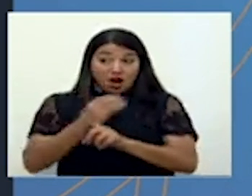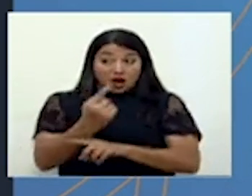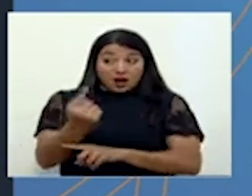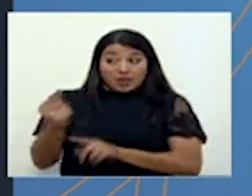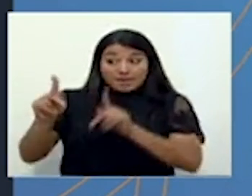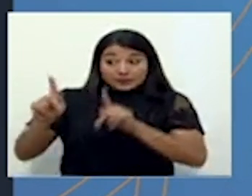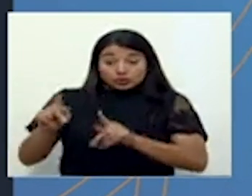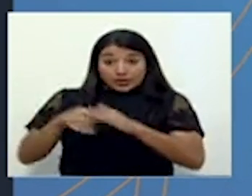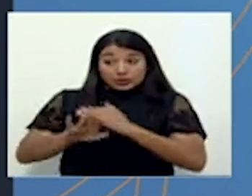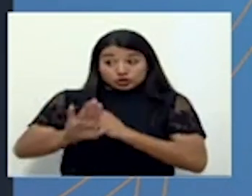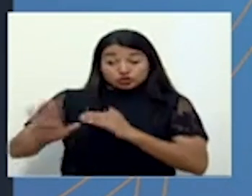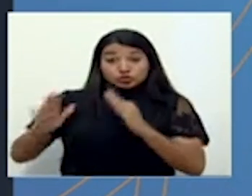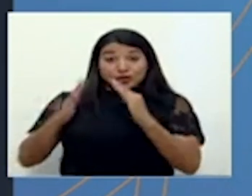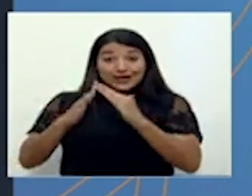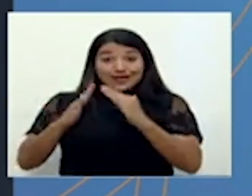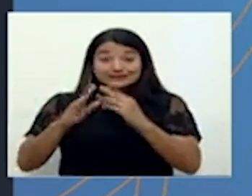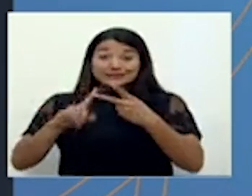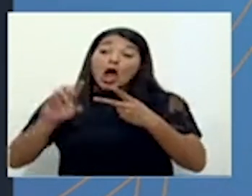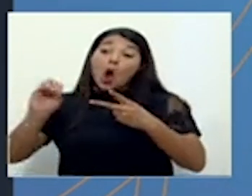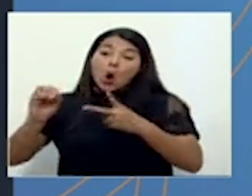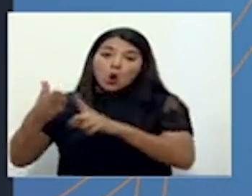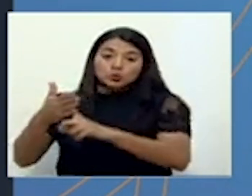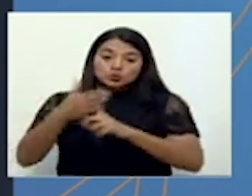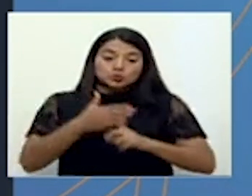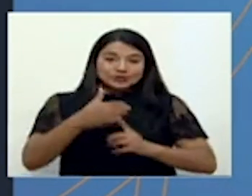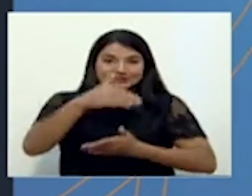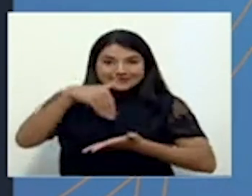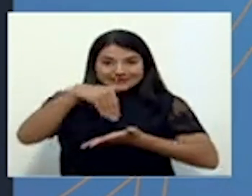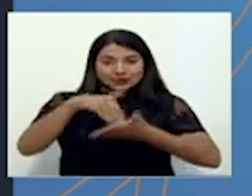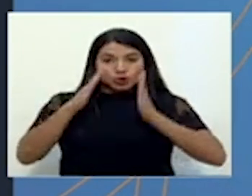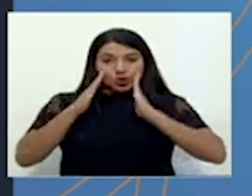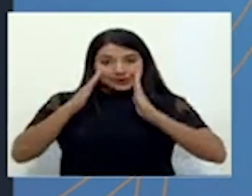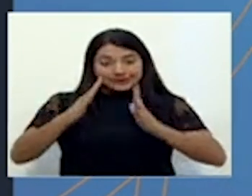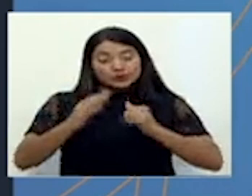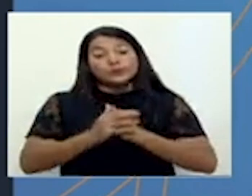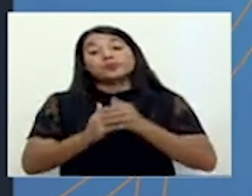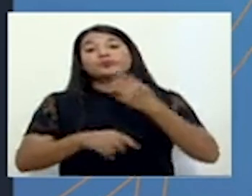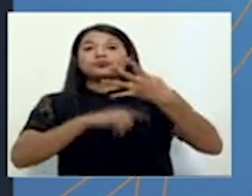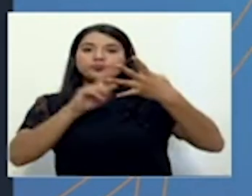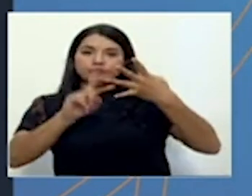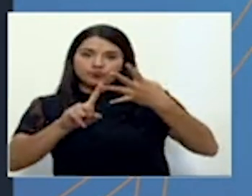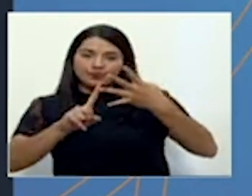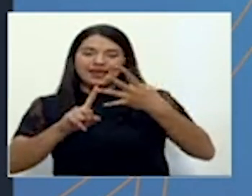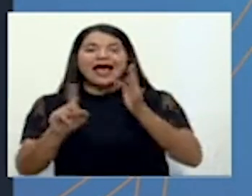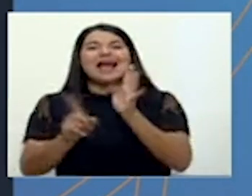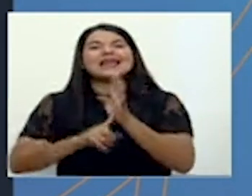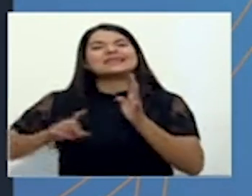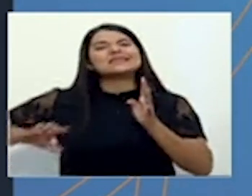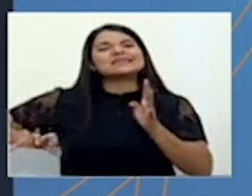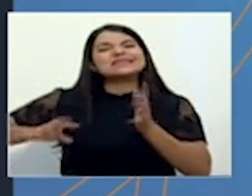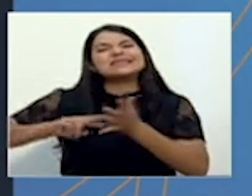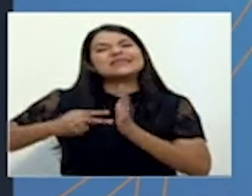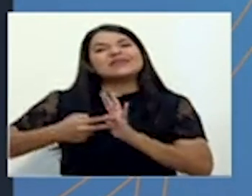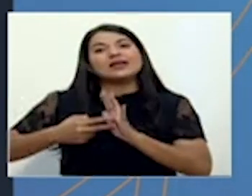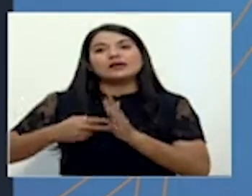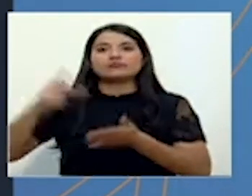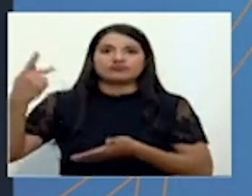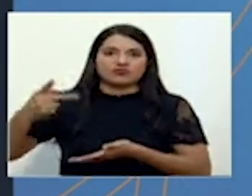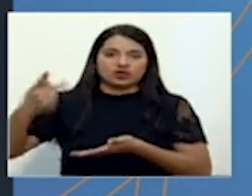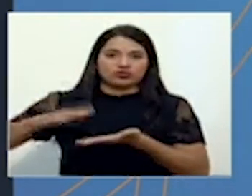de atención. Y el nivel de alerta naranja implica un riesgo aumentado, un nivel de riesgo alto,